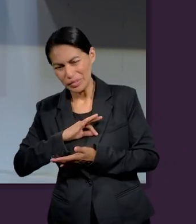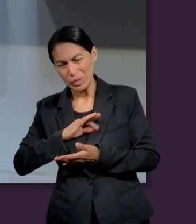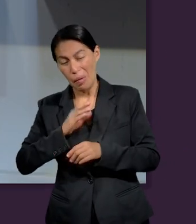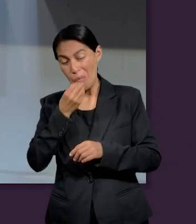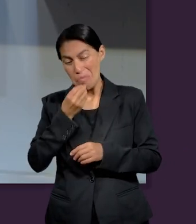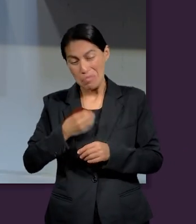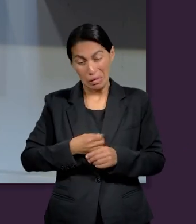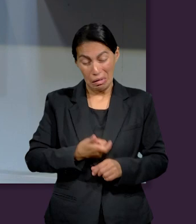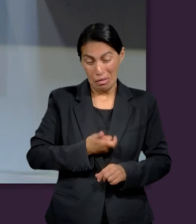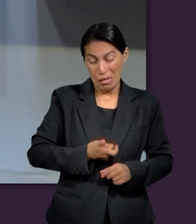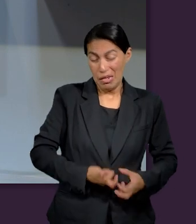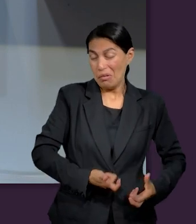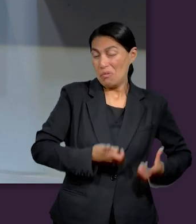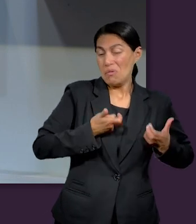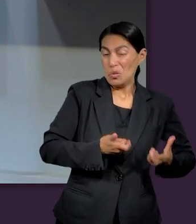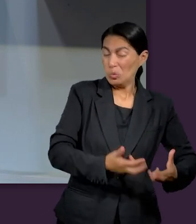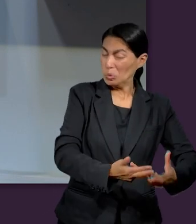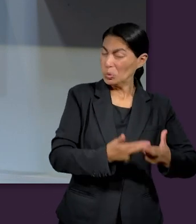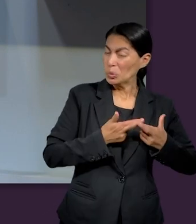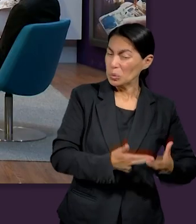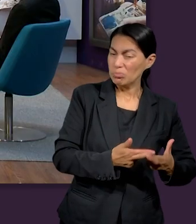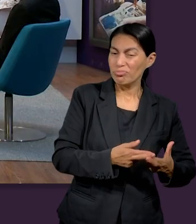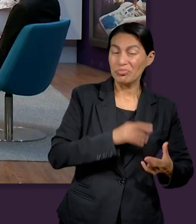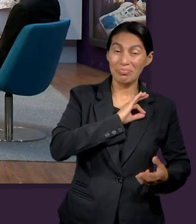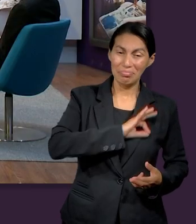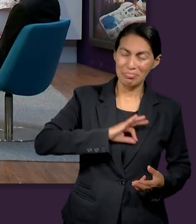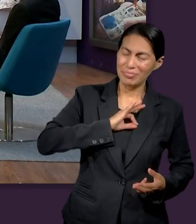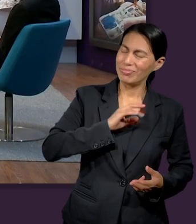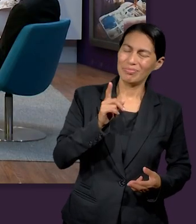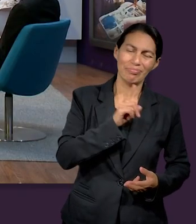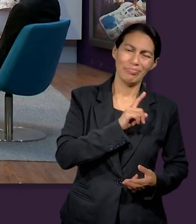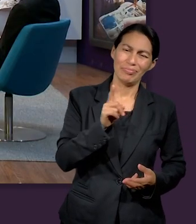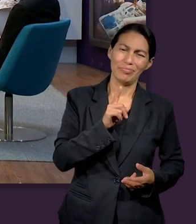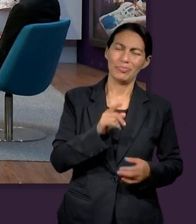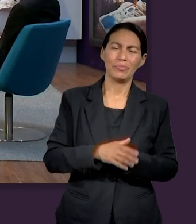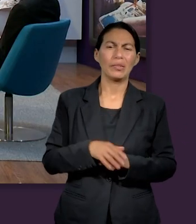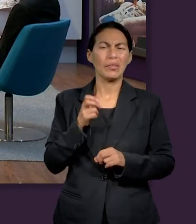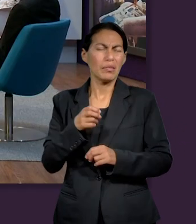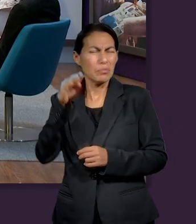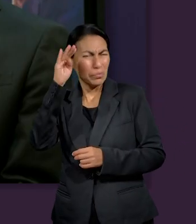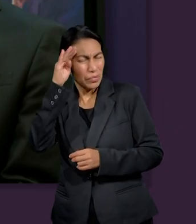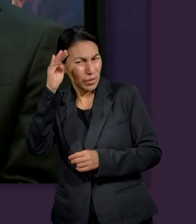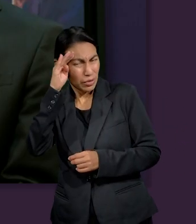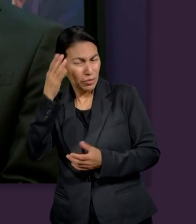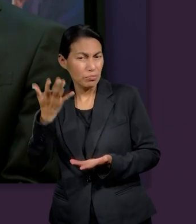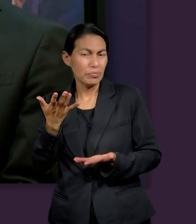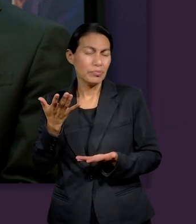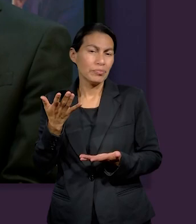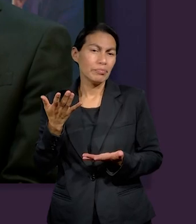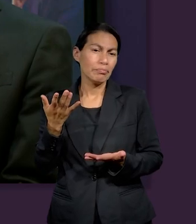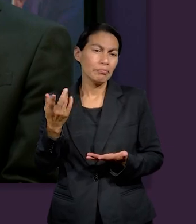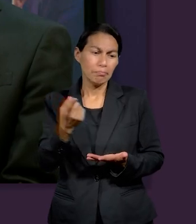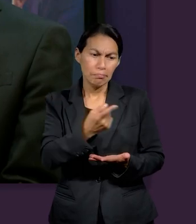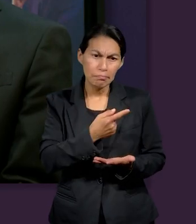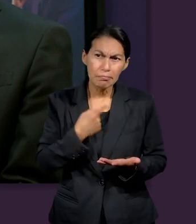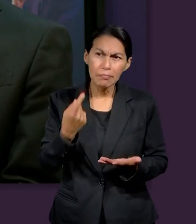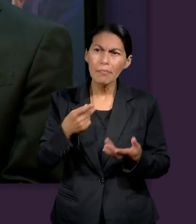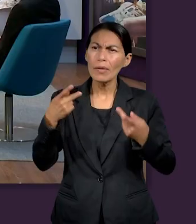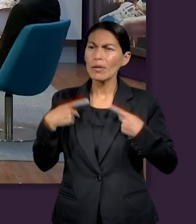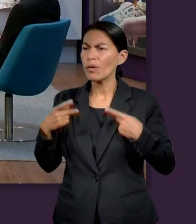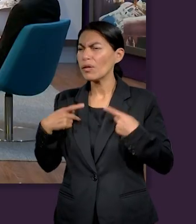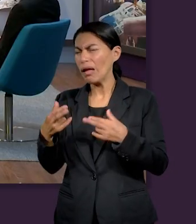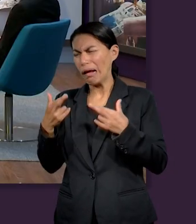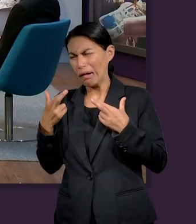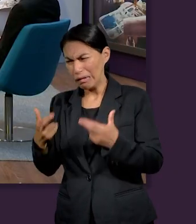felices aunque tengan más dinero entonces en nuestra actualidad yo creo que es muy importante aplicar ante las personas